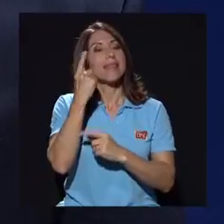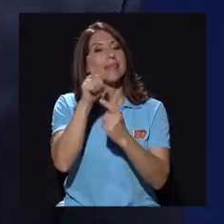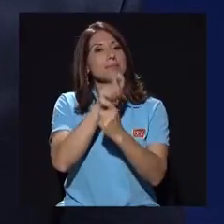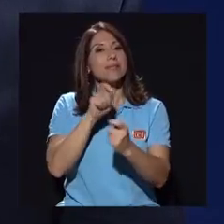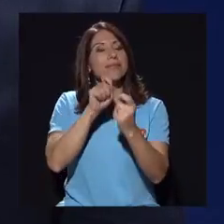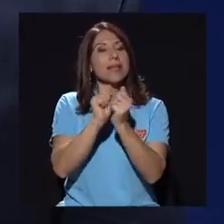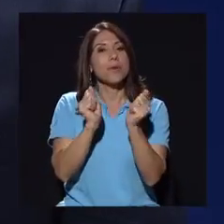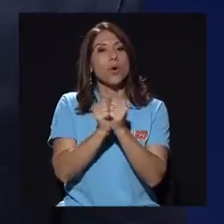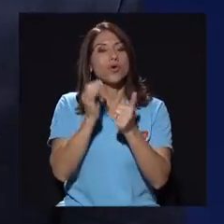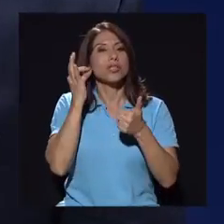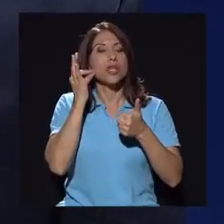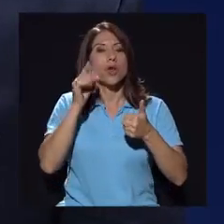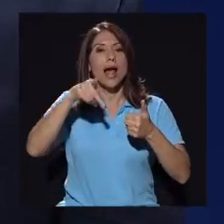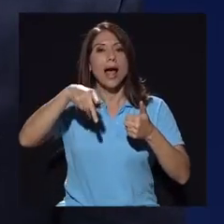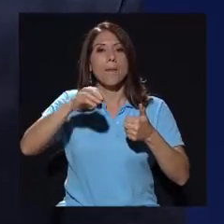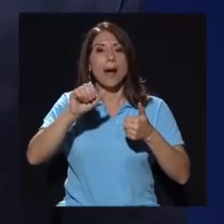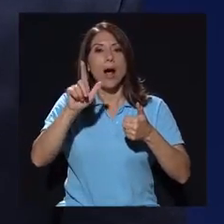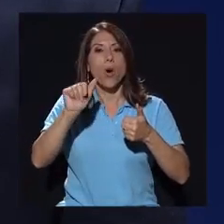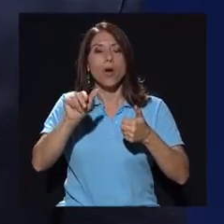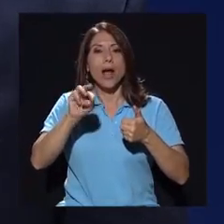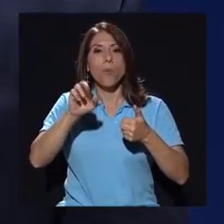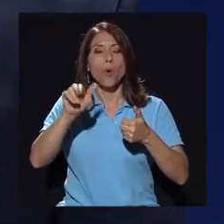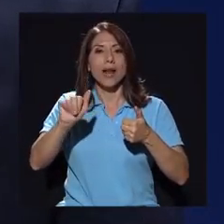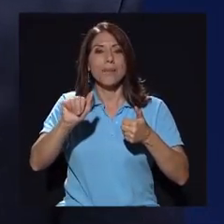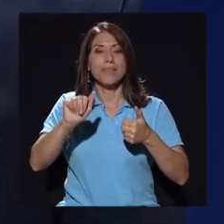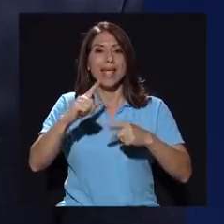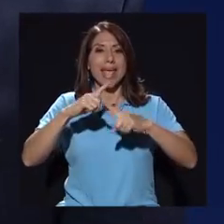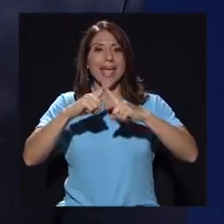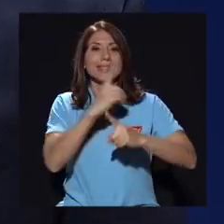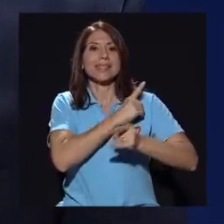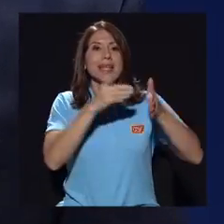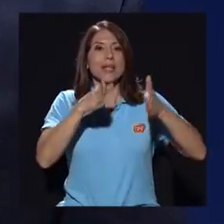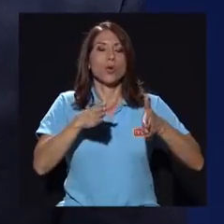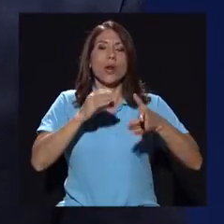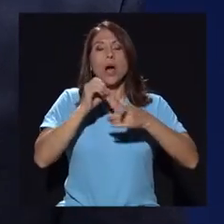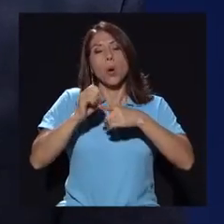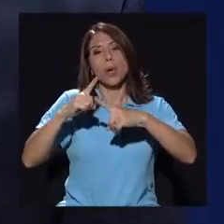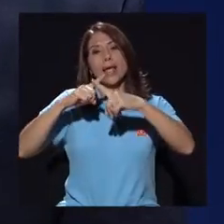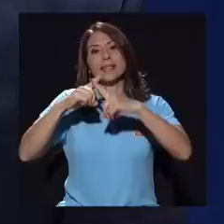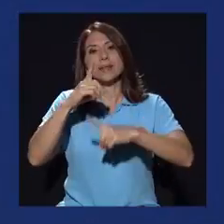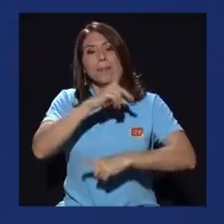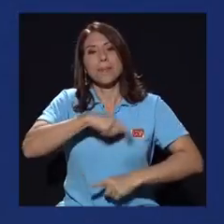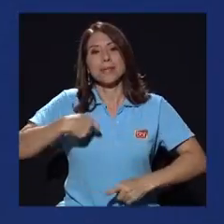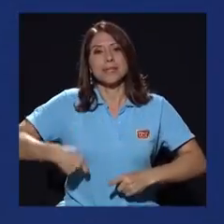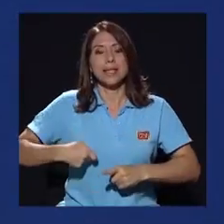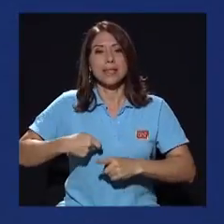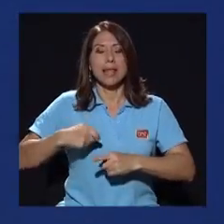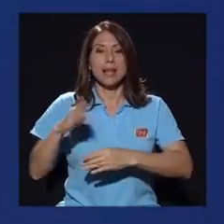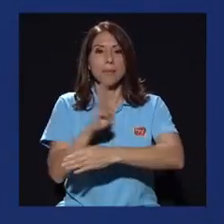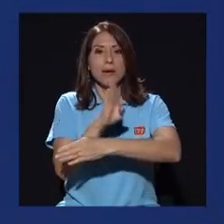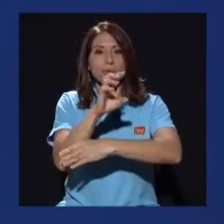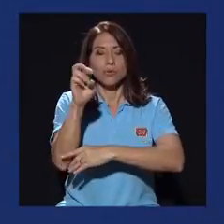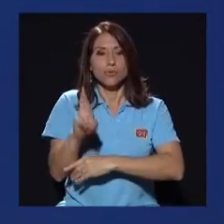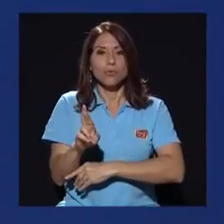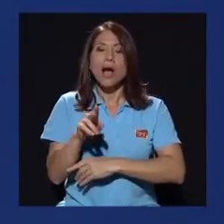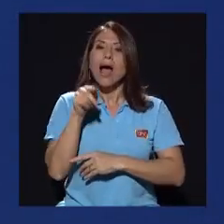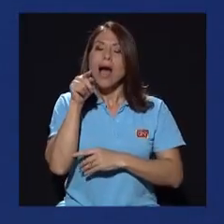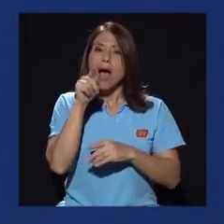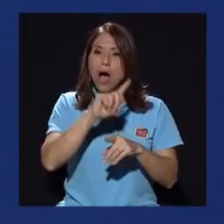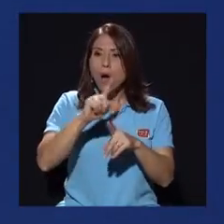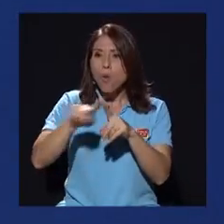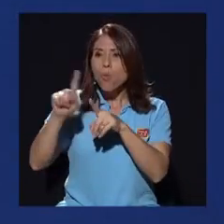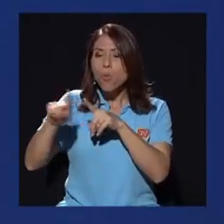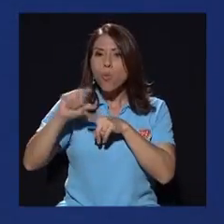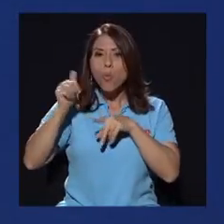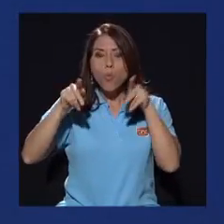específicamente con la señora Paola Mora, exdirectora o expresidenta del Banco de Costa Rica y algunos otros personajes, ahí es donde nos damos